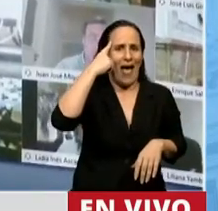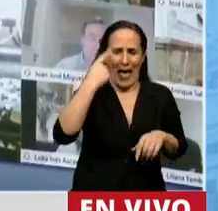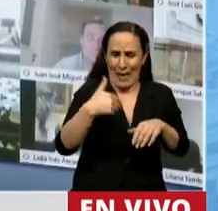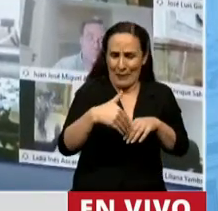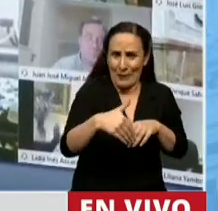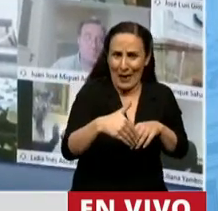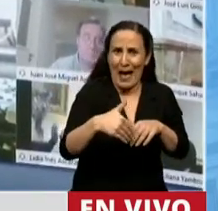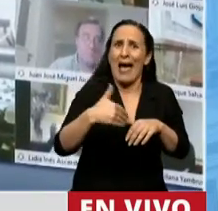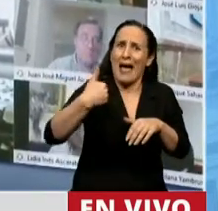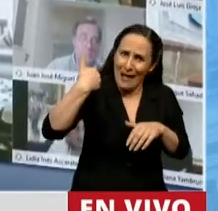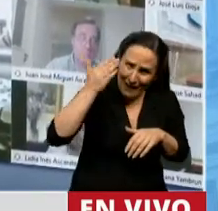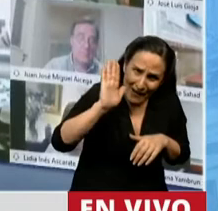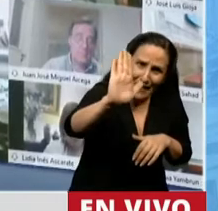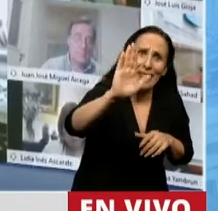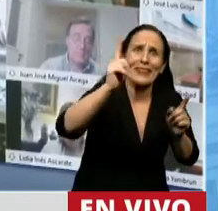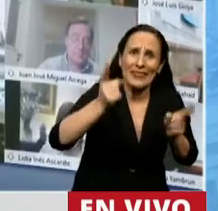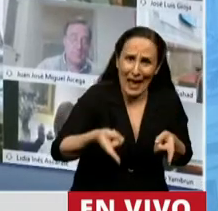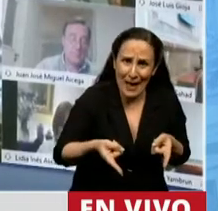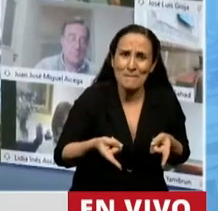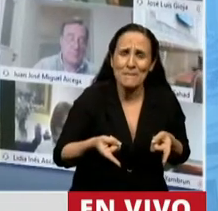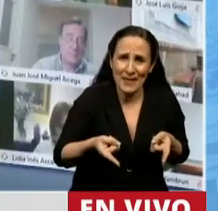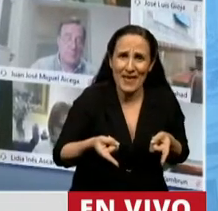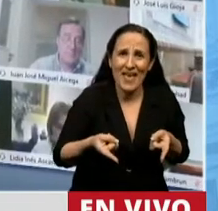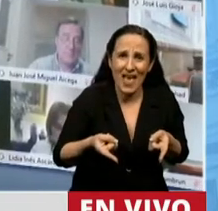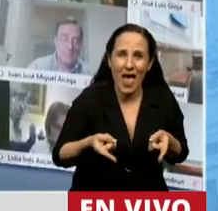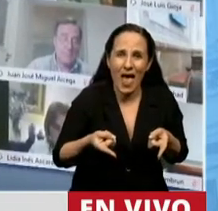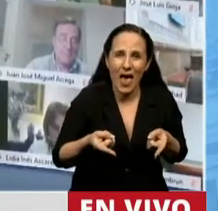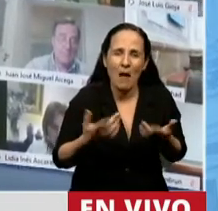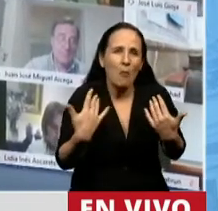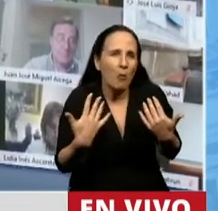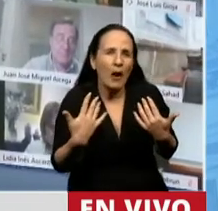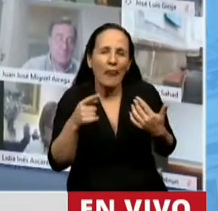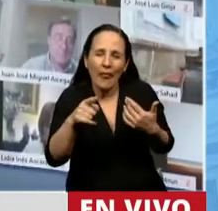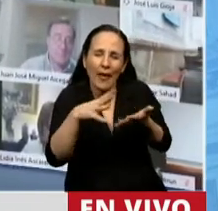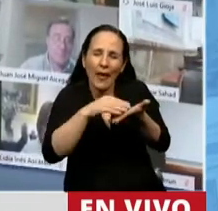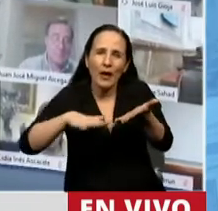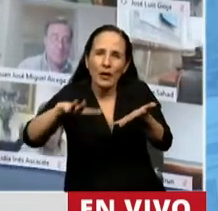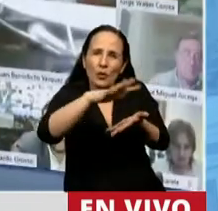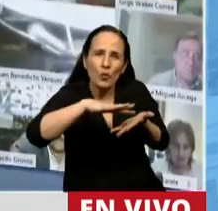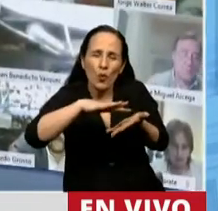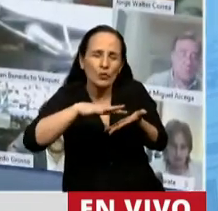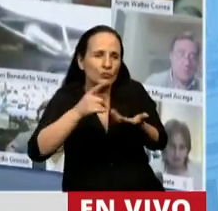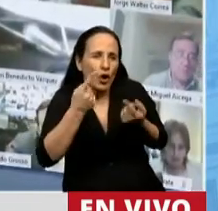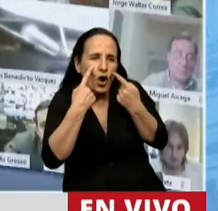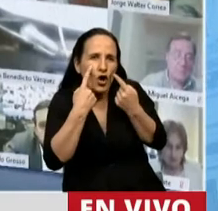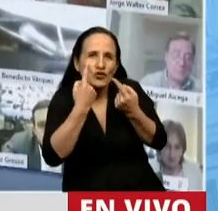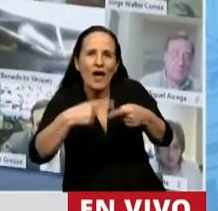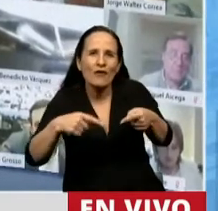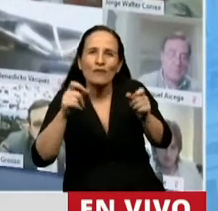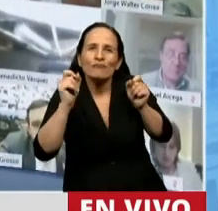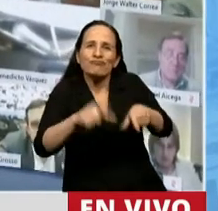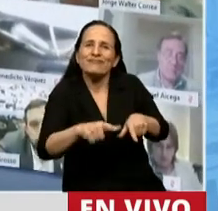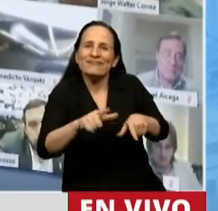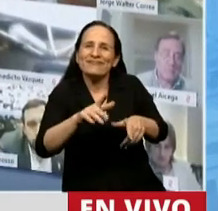plazo conocer mejor las características socioambientales de nuestro territorio y poder tener